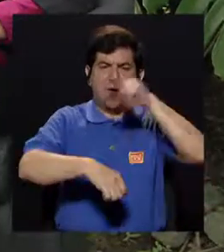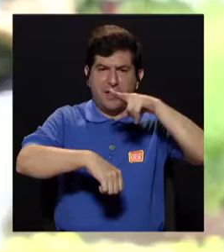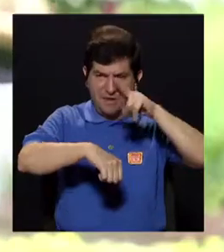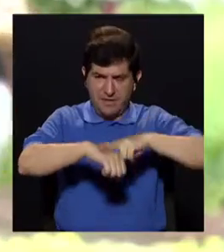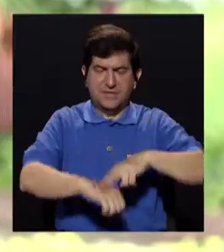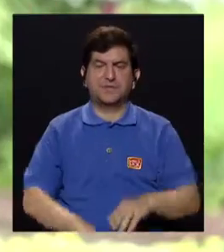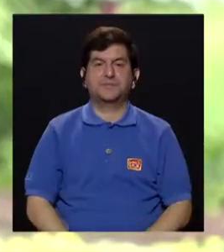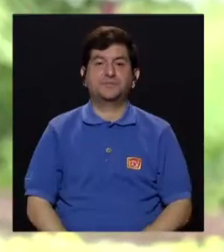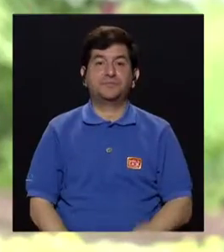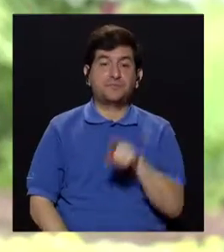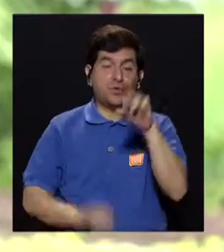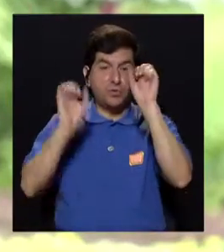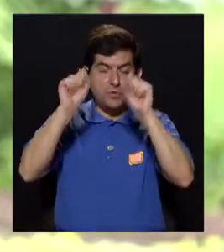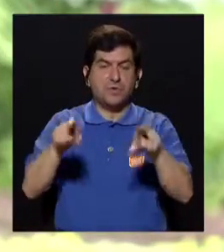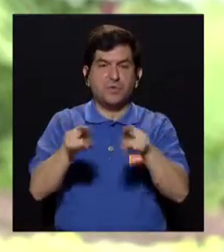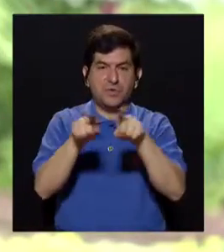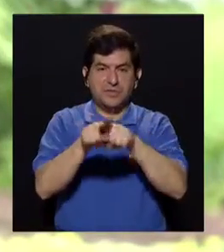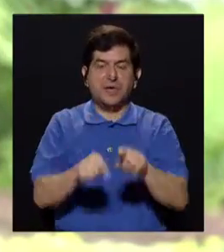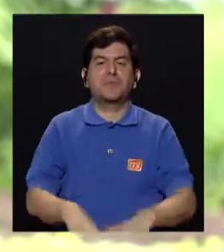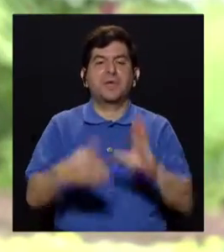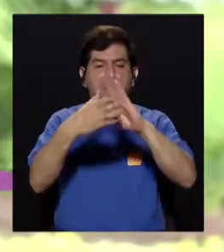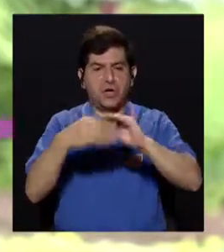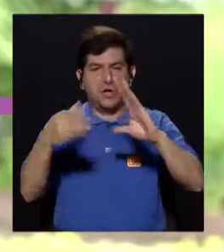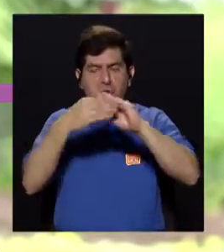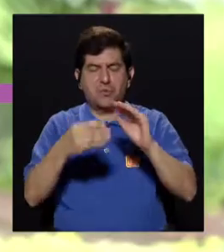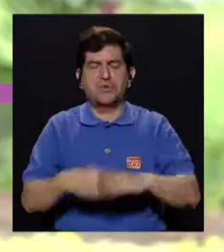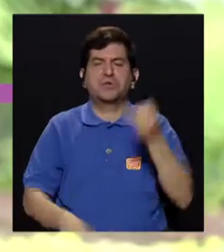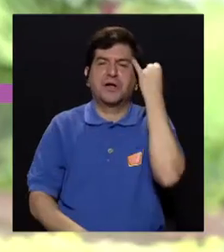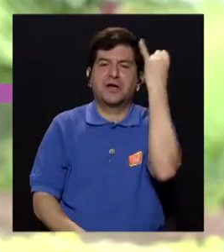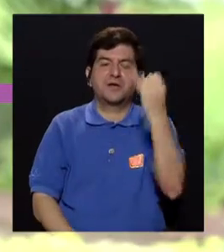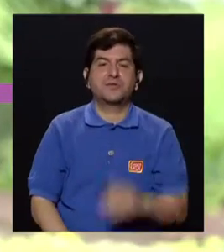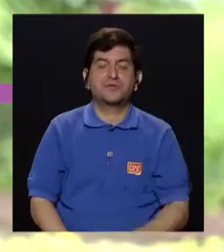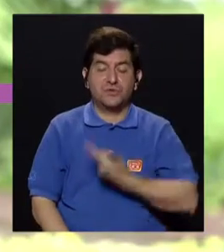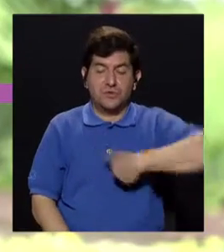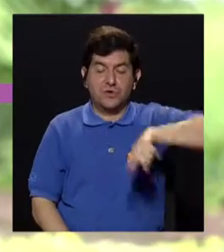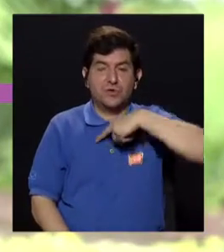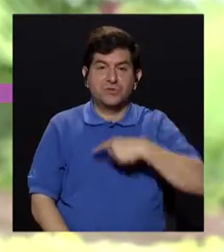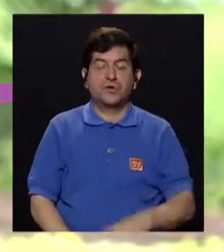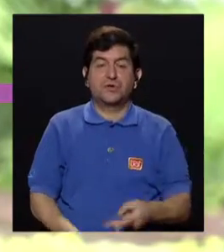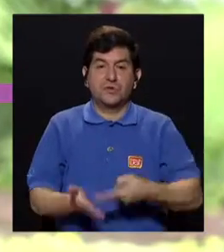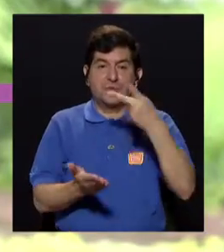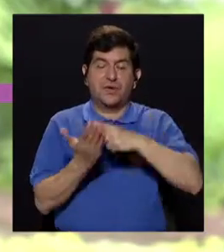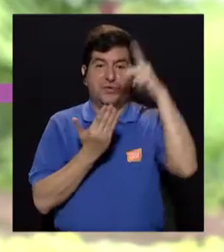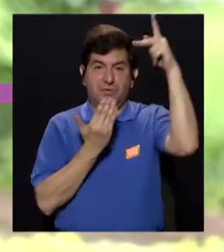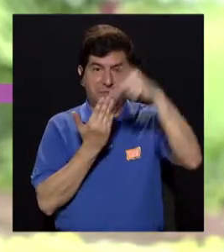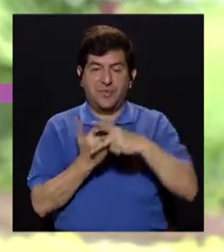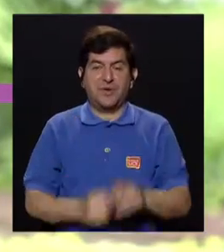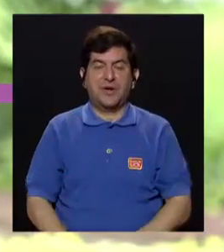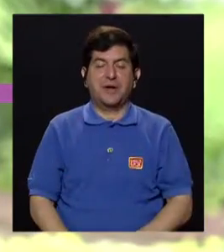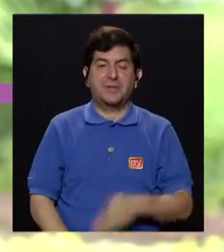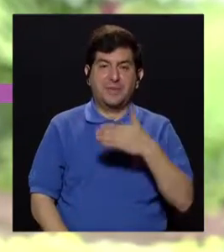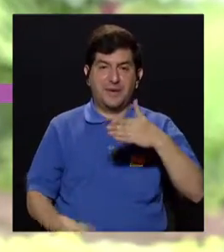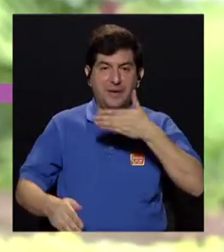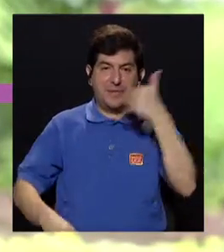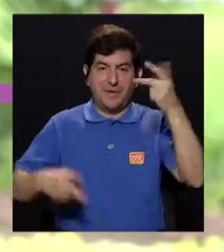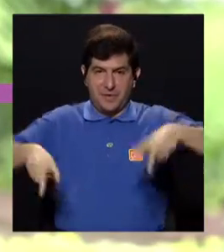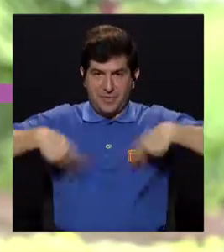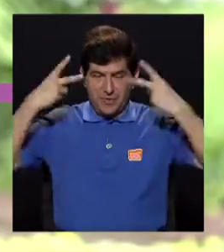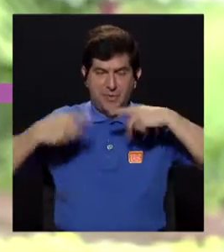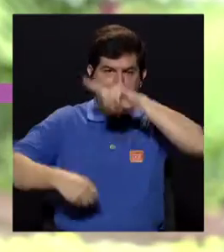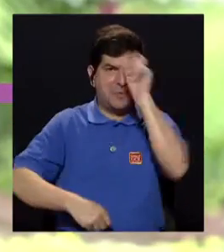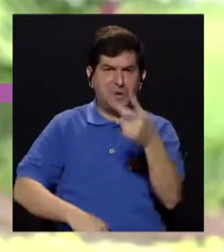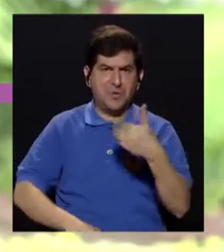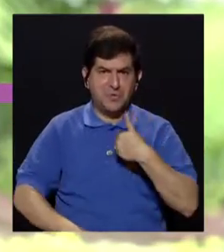Nacional y por supuesto que usted puede hacernos llegar esos comentarios o sugerencias para enriquecer nuestro programa Vivir Mejor y si tiene alguna consulta